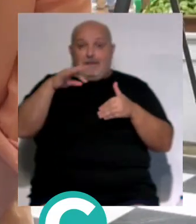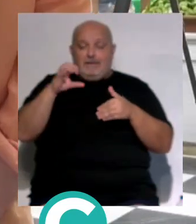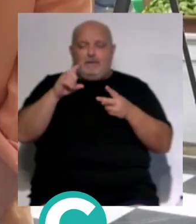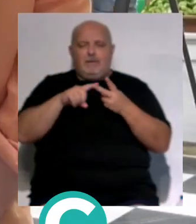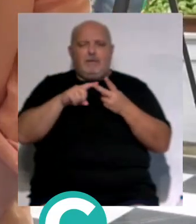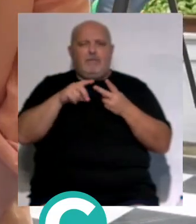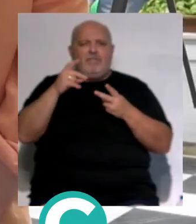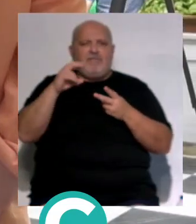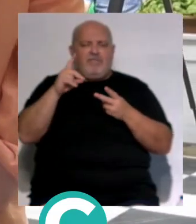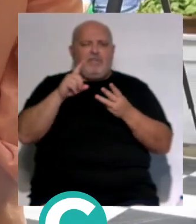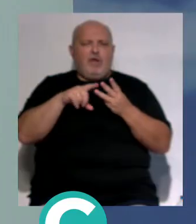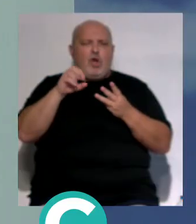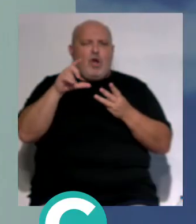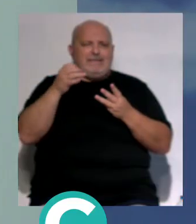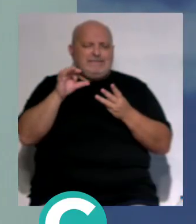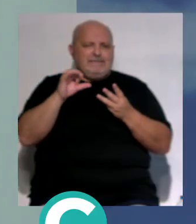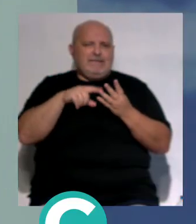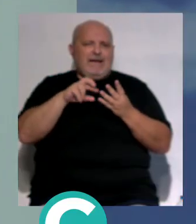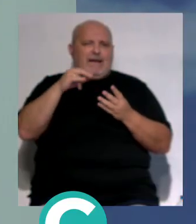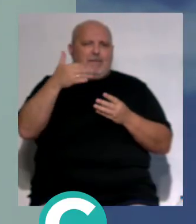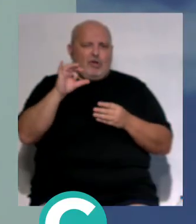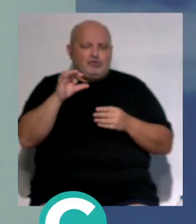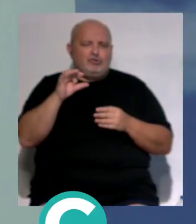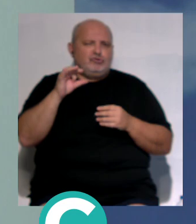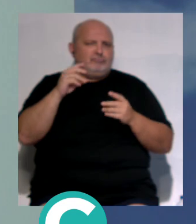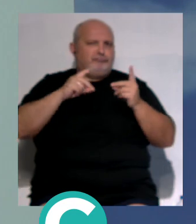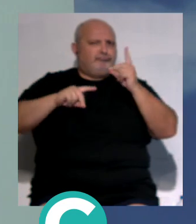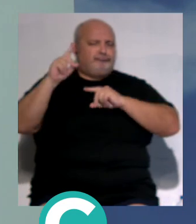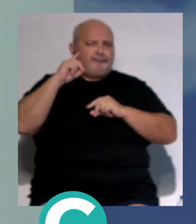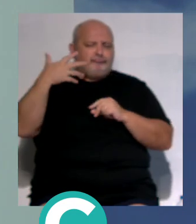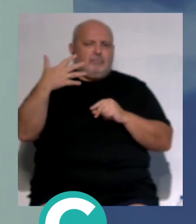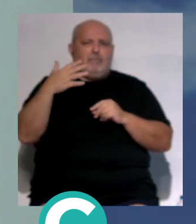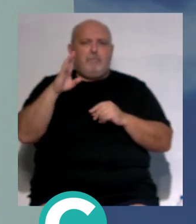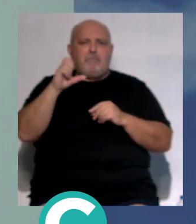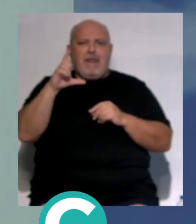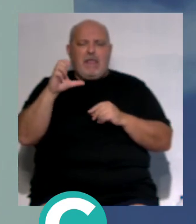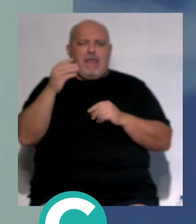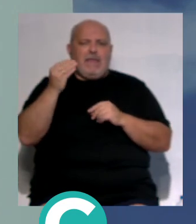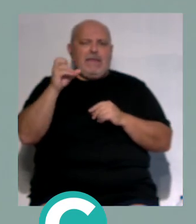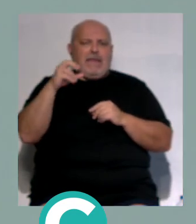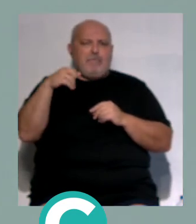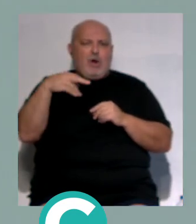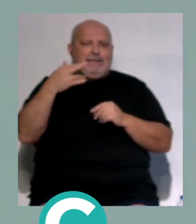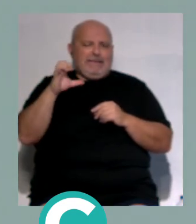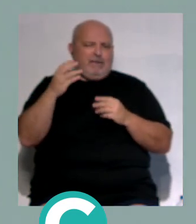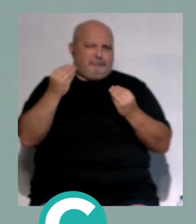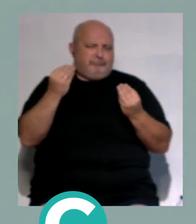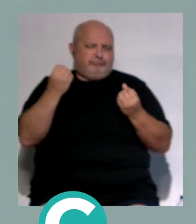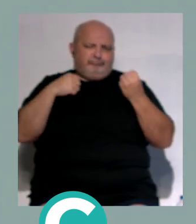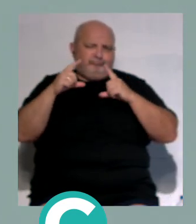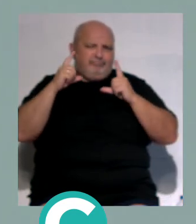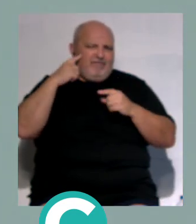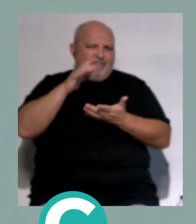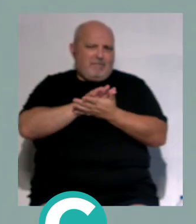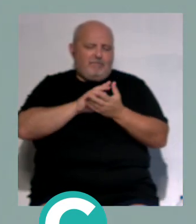David Palomar Lole Montoya y Remedio Samaya la bailadora María Moreno y el Pele y Quiqui Morente. Un festival con el que